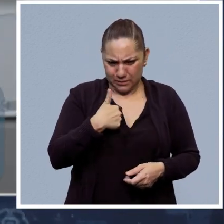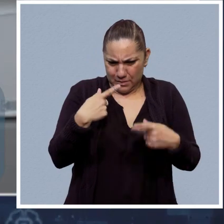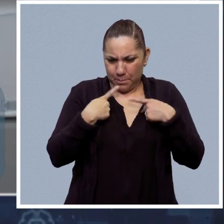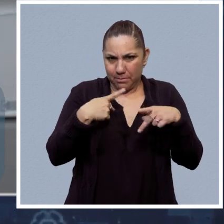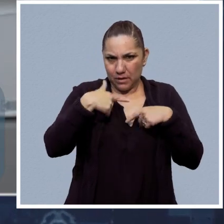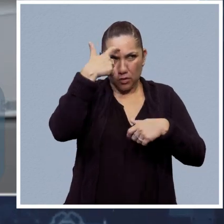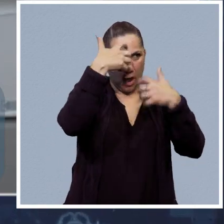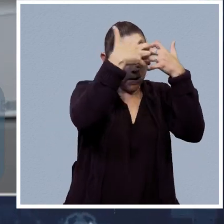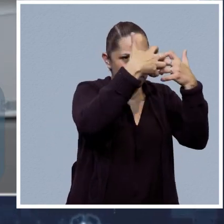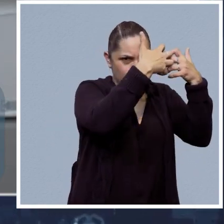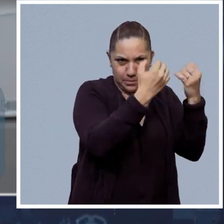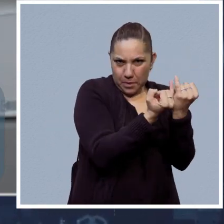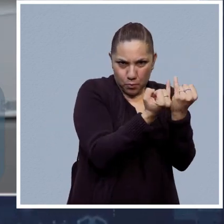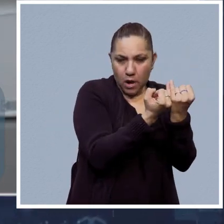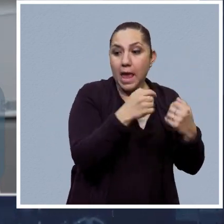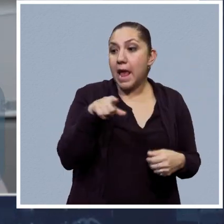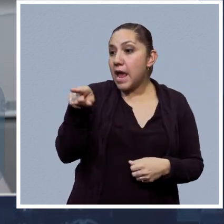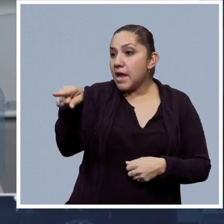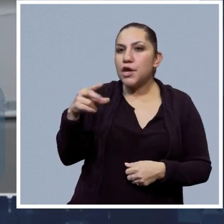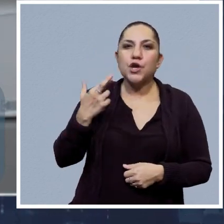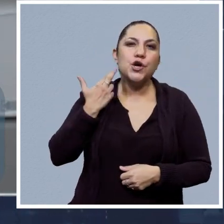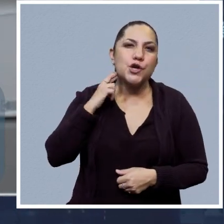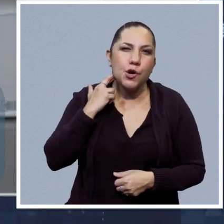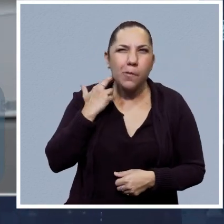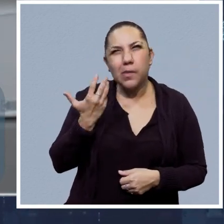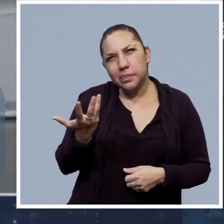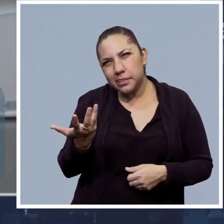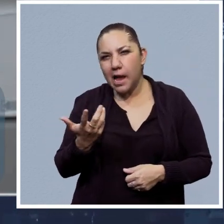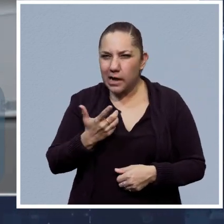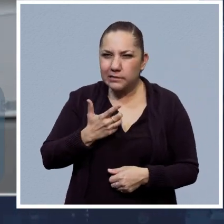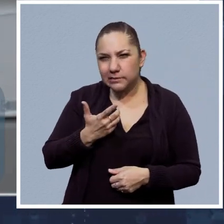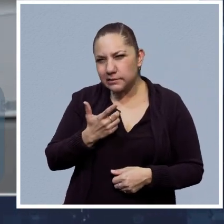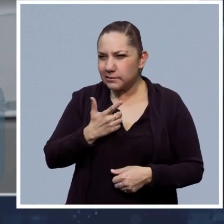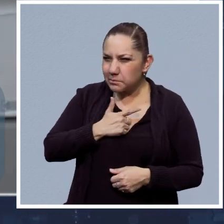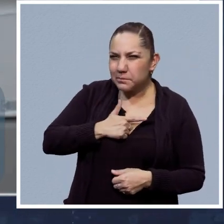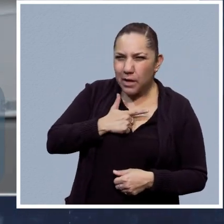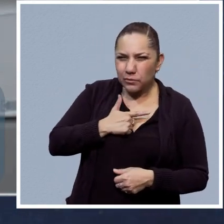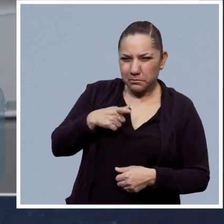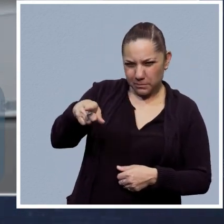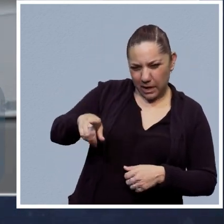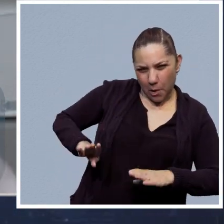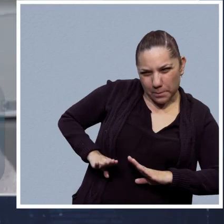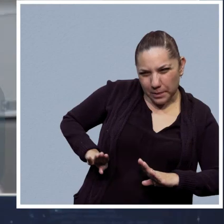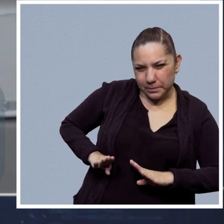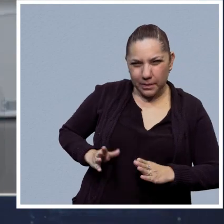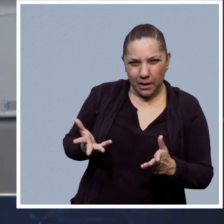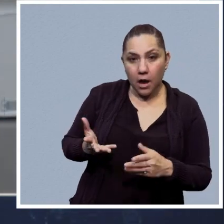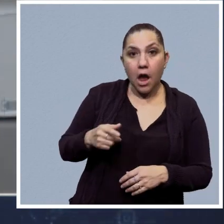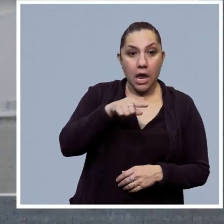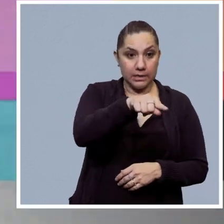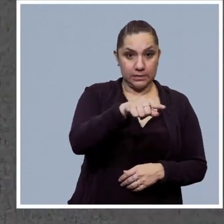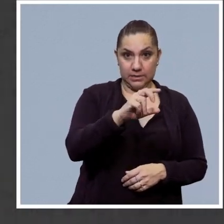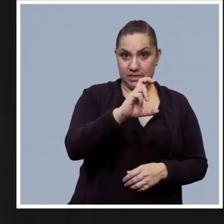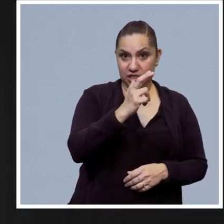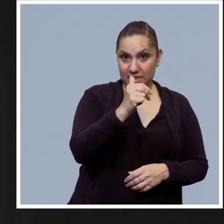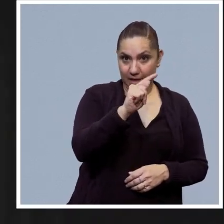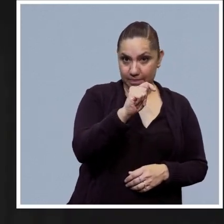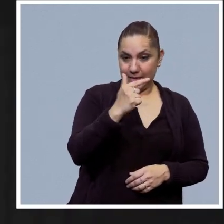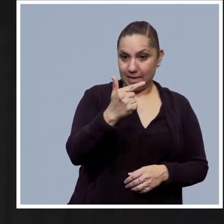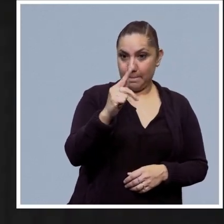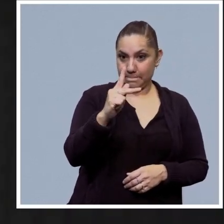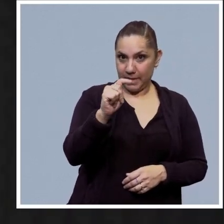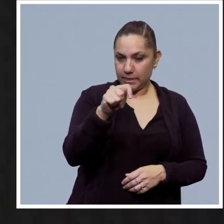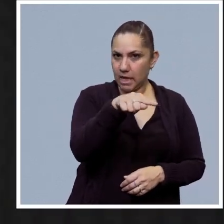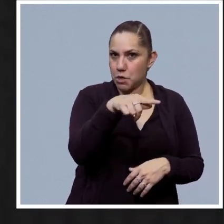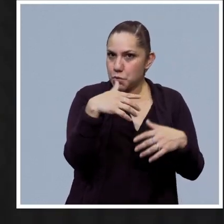nosotros lo haríamos. Los robots nos hacen gracia, pero no nos interesan tanto. Ahora, el chat GPT es lo que está más